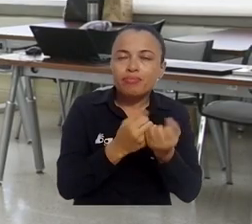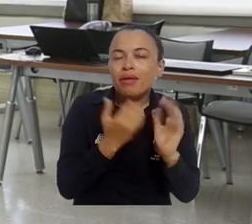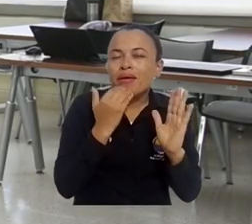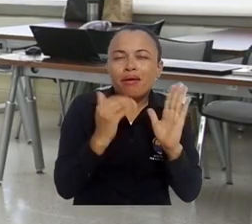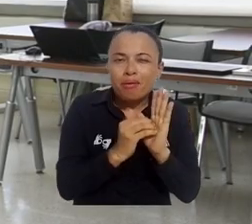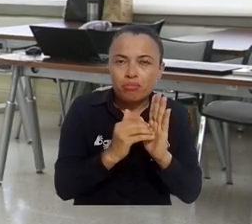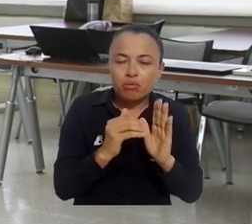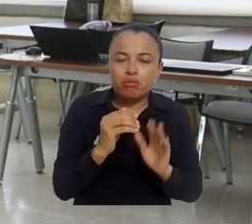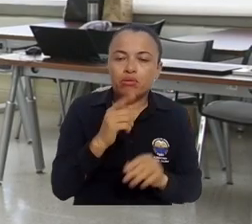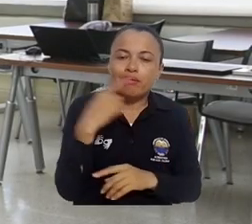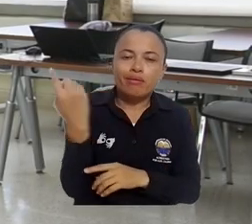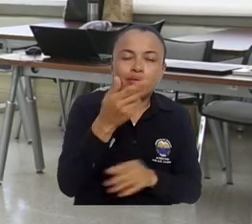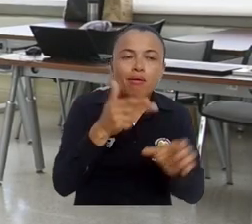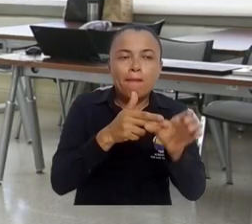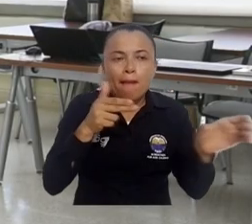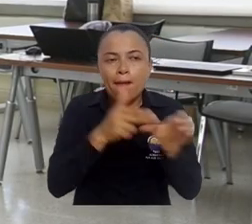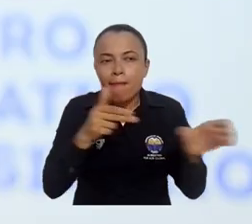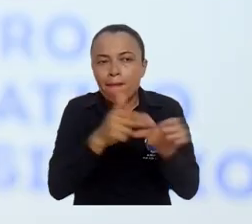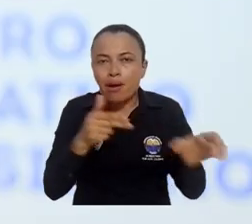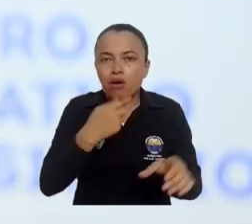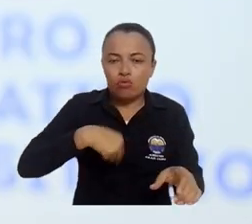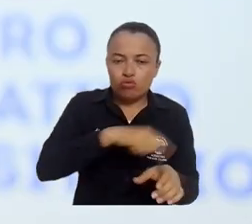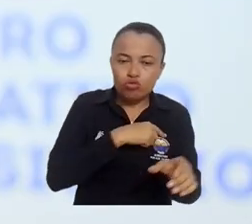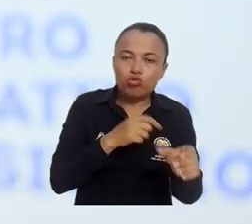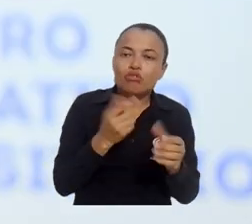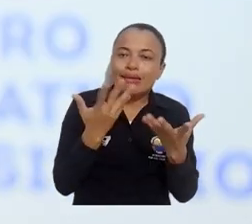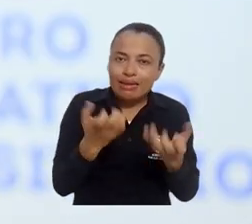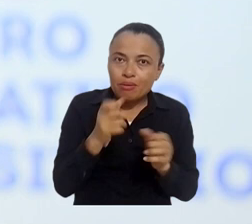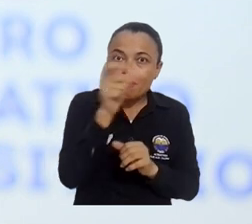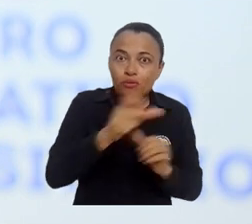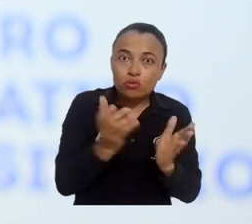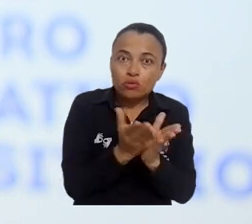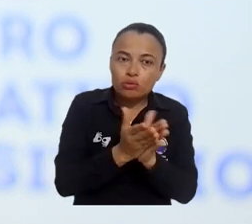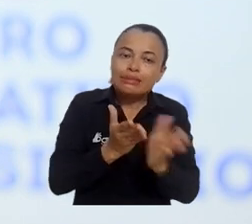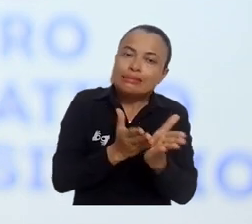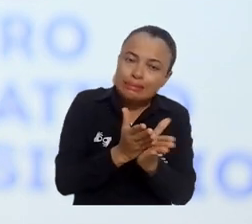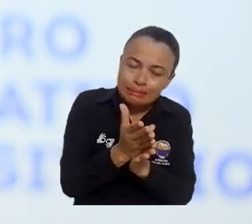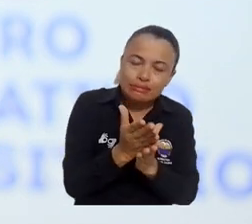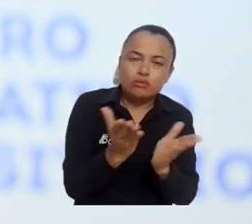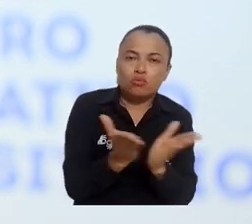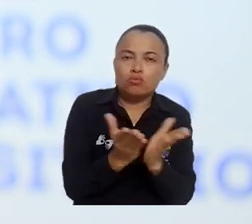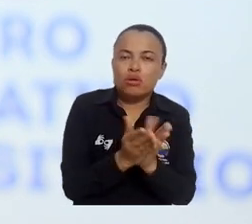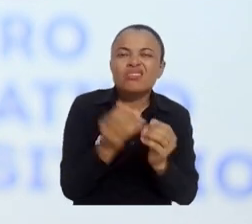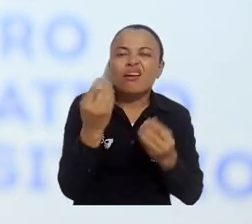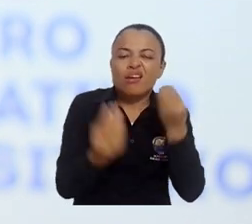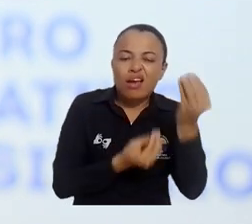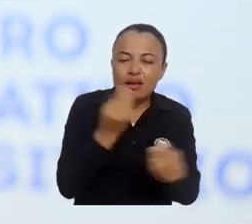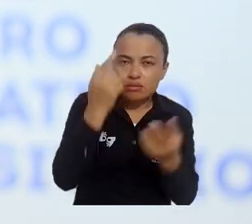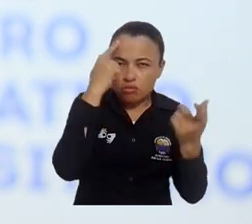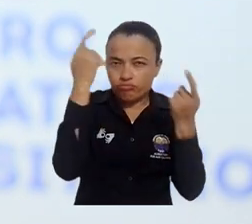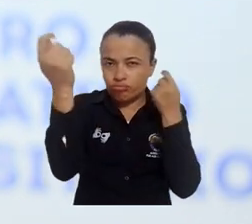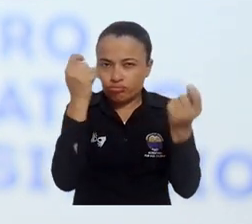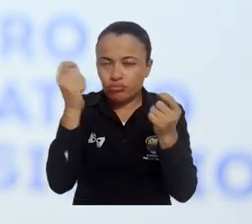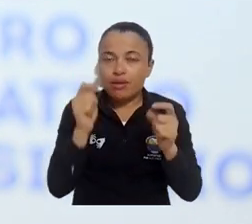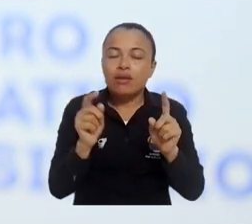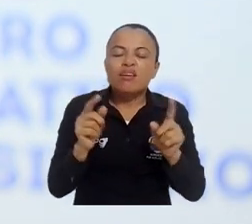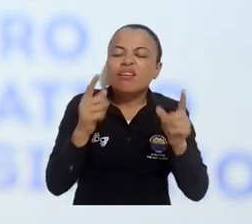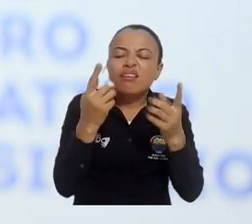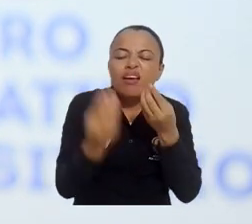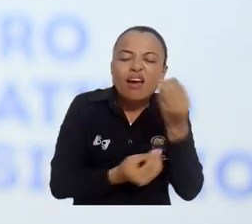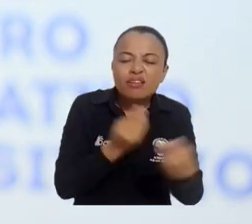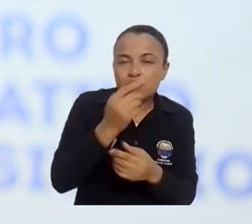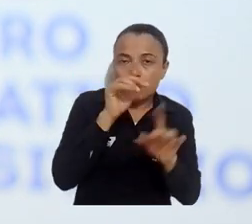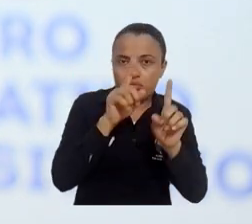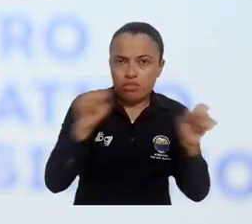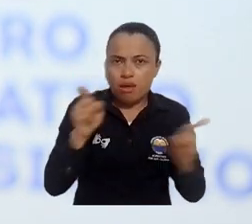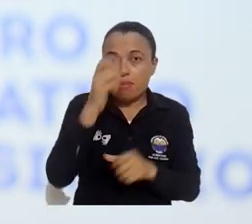¿Qué está pasando, por ejemplo, en materia de exerción? ¿Qué estamos haciendo para la permanencia estudiantil? ¿Qué estamos haciendo en la salud mental? Pero también